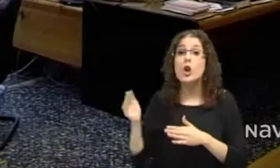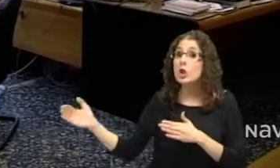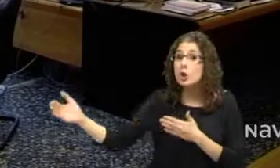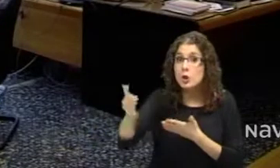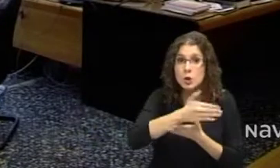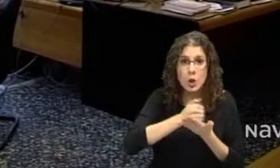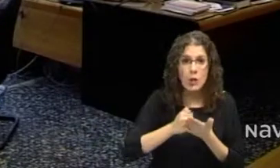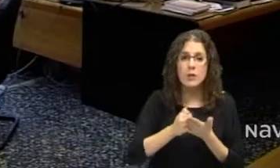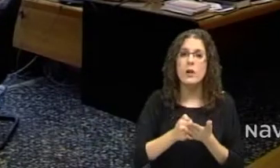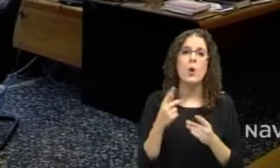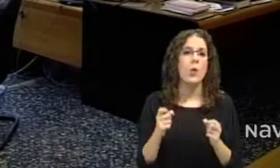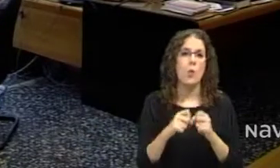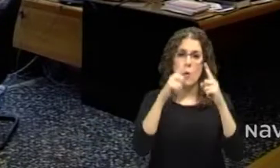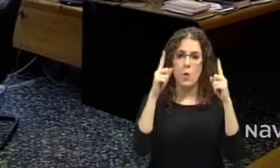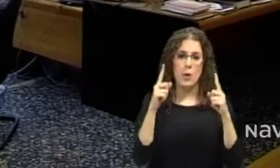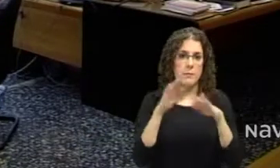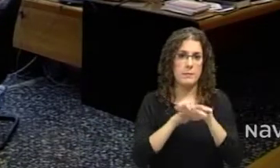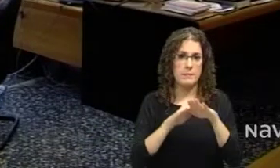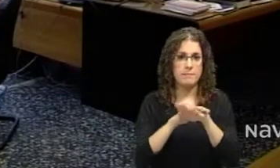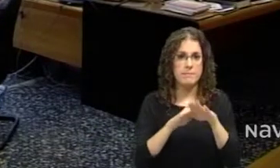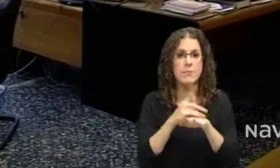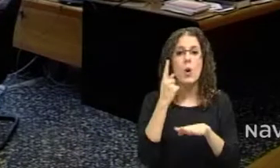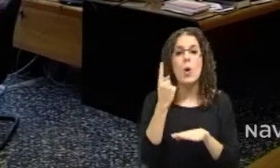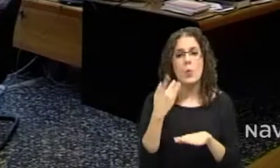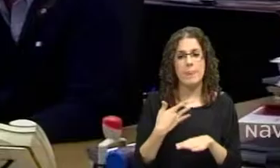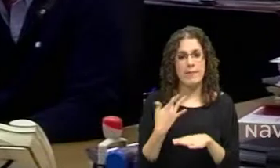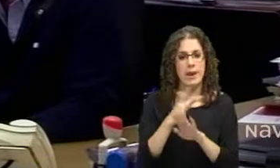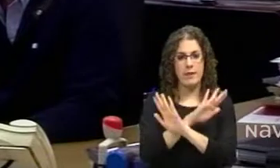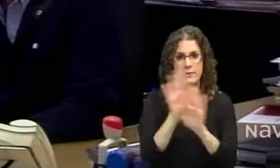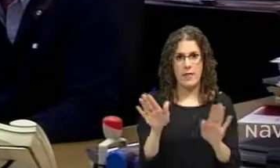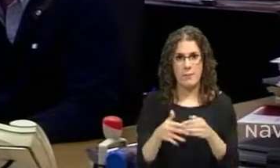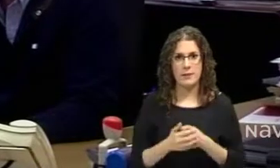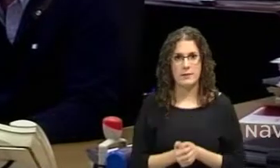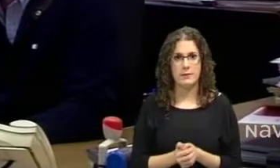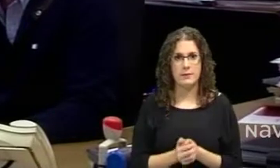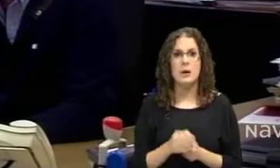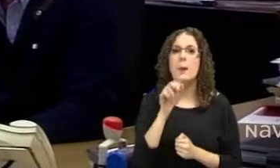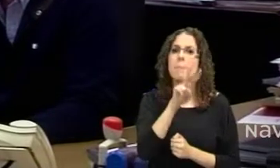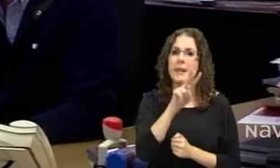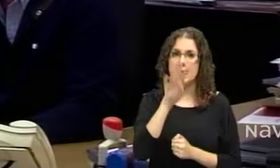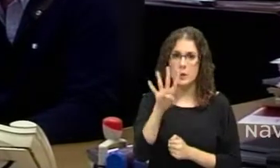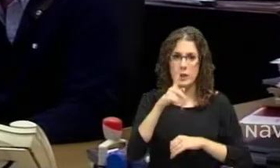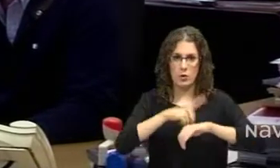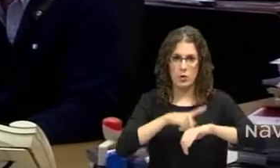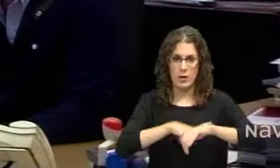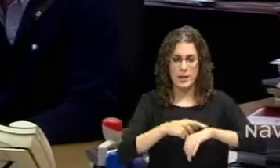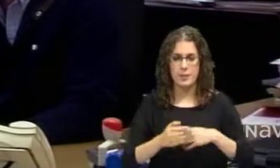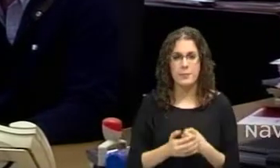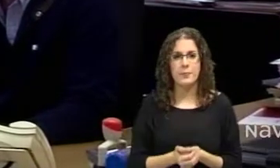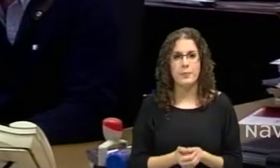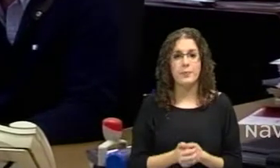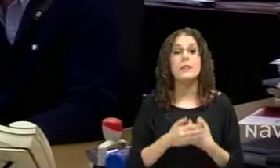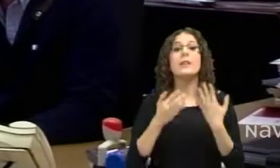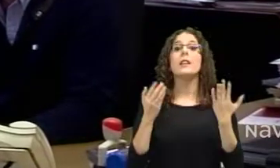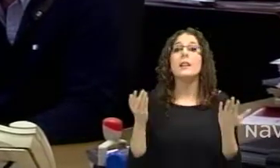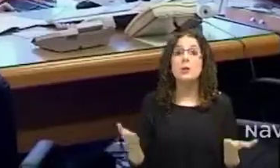muy rápido. Los plazos se cuentan por horas, no por días. Y una vez terminados todos estos trámites, el notario bajará a papel,